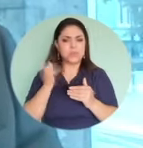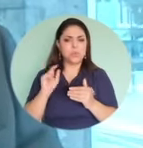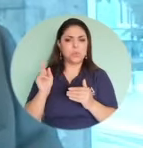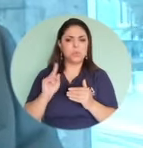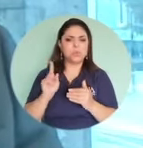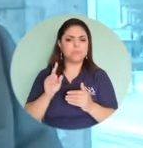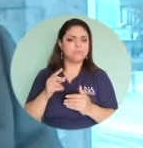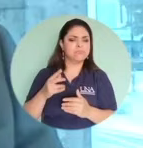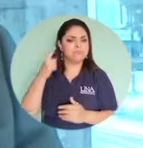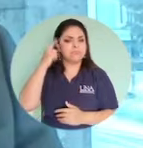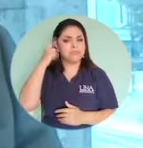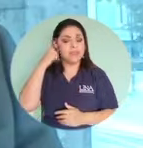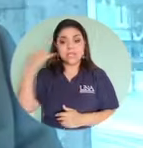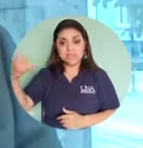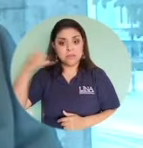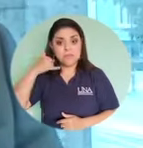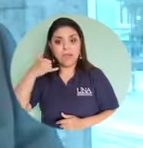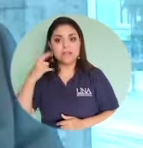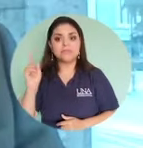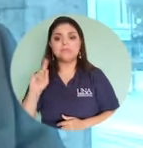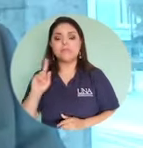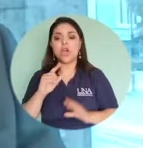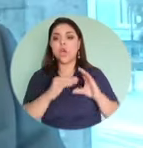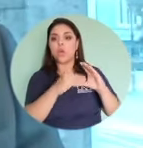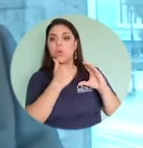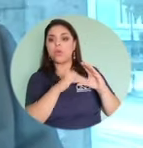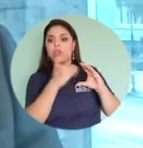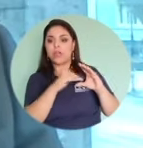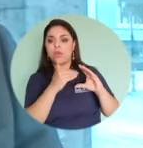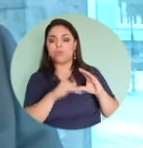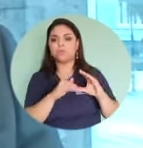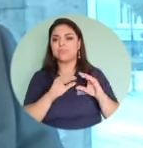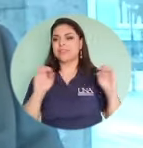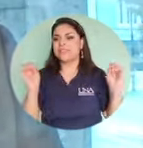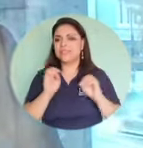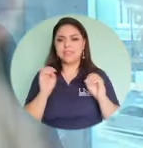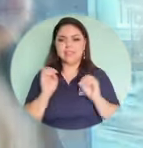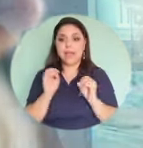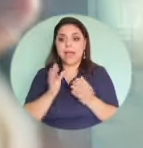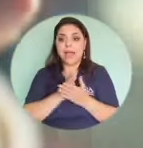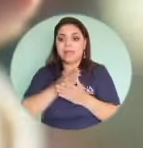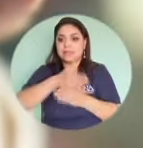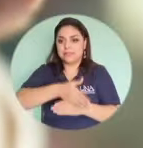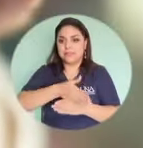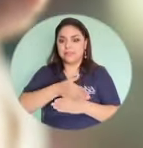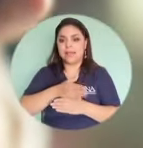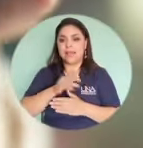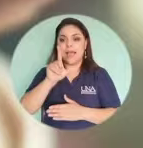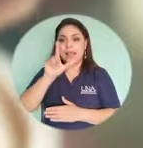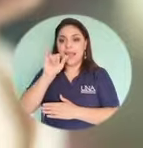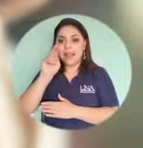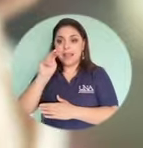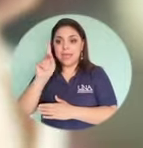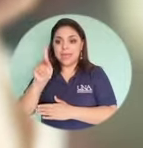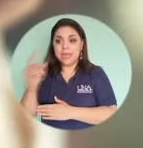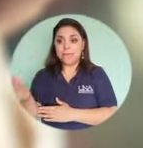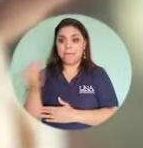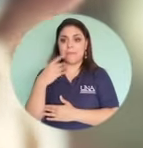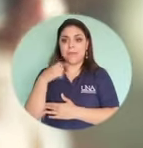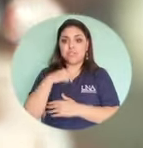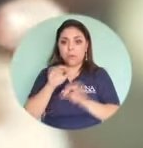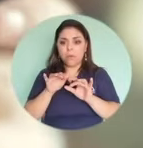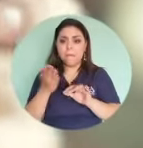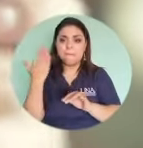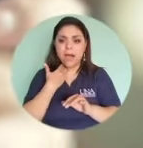información confidencial o personal ni por llamada telefónica ni por correo electrónico ni accesando a links ni